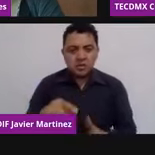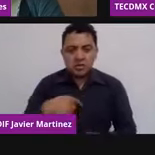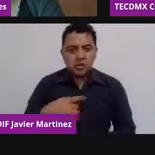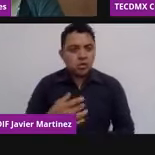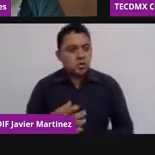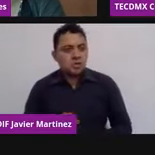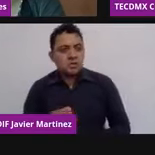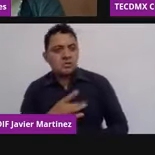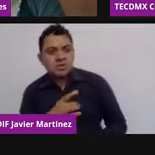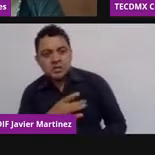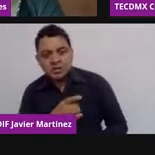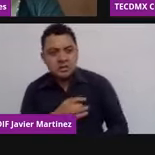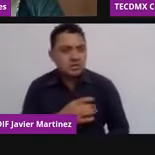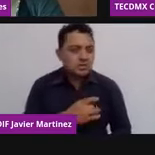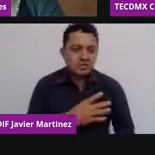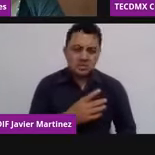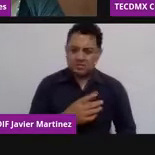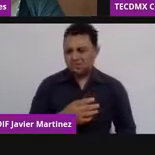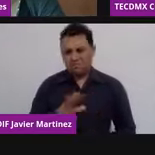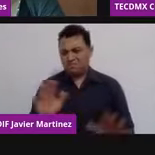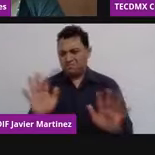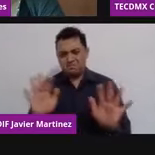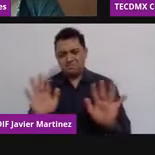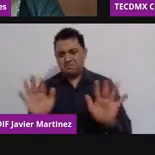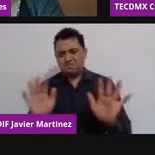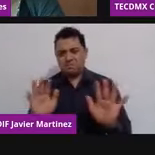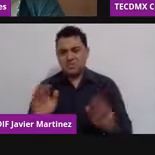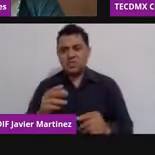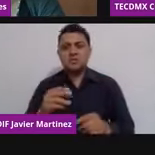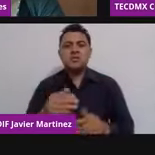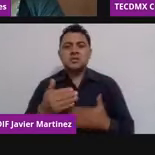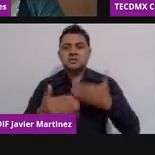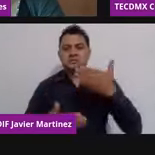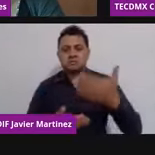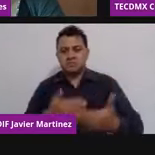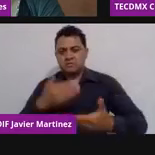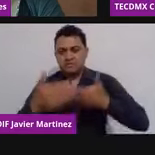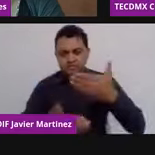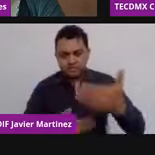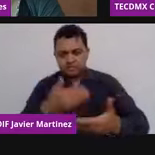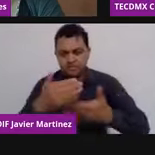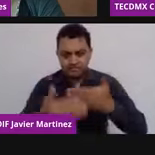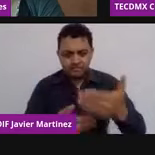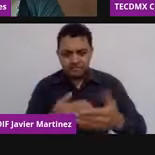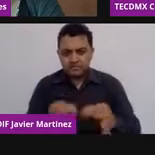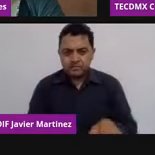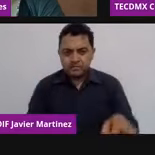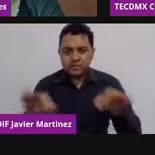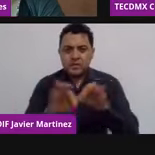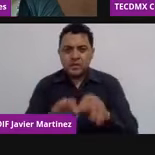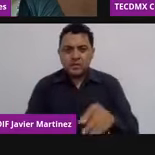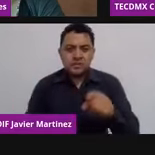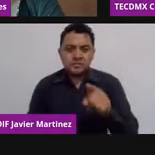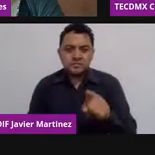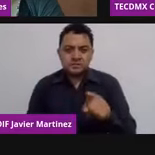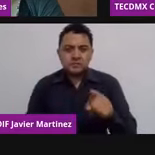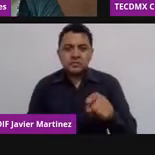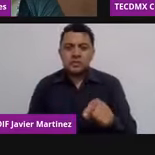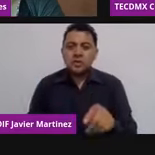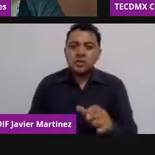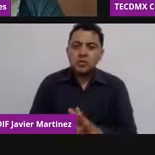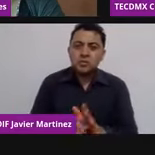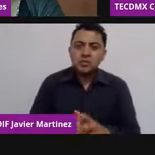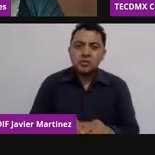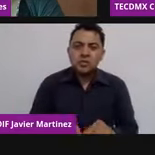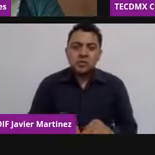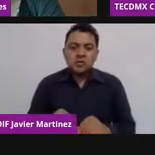miedo hay que entender que es parte de un proceso y hay que verlo como algo que te va a incentivar